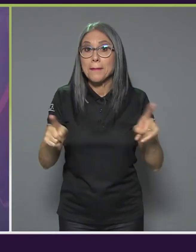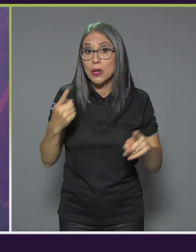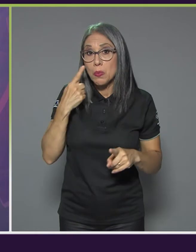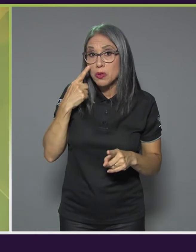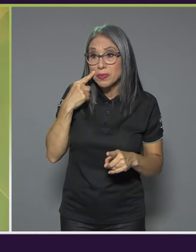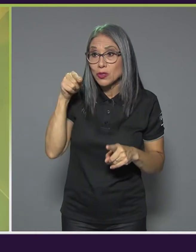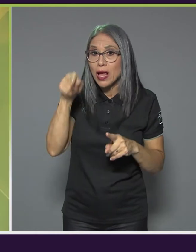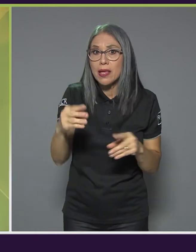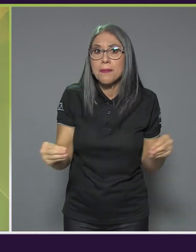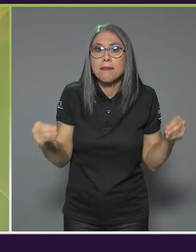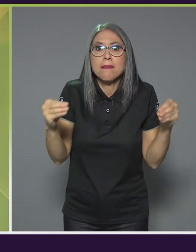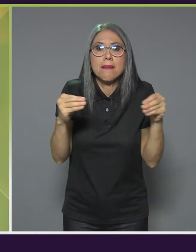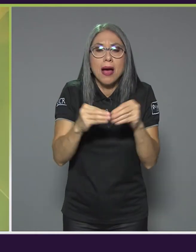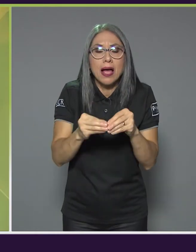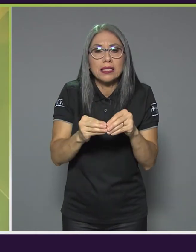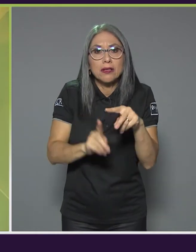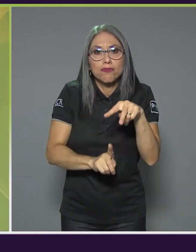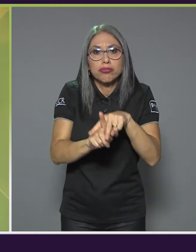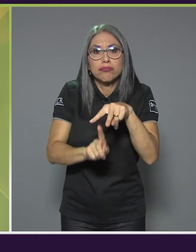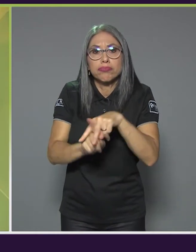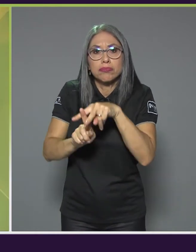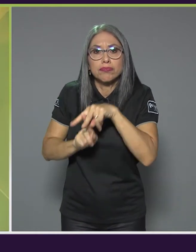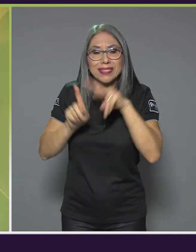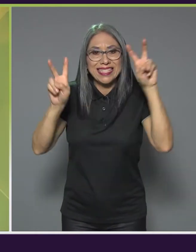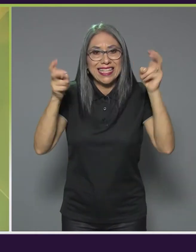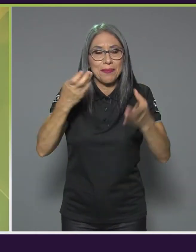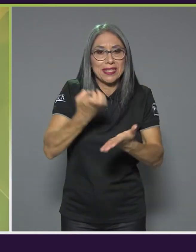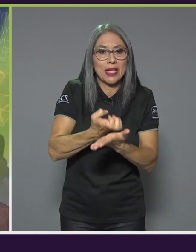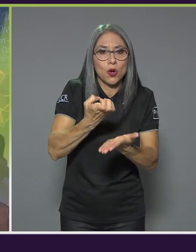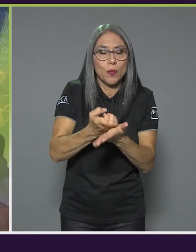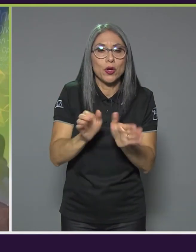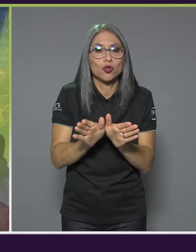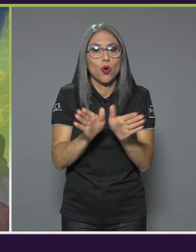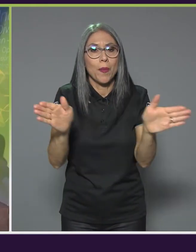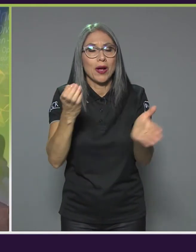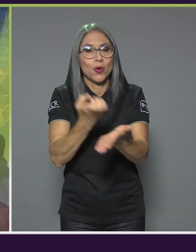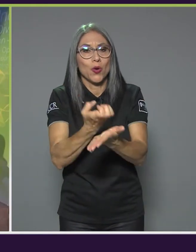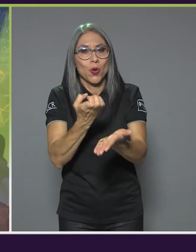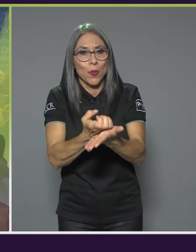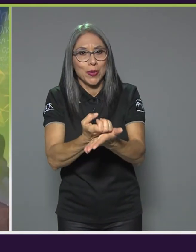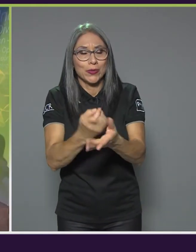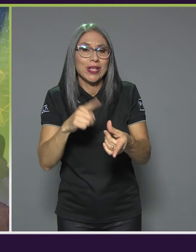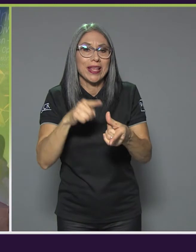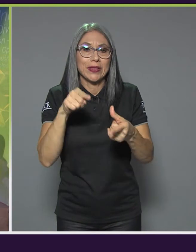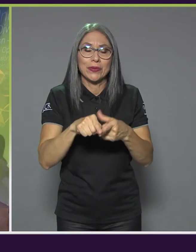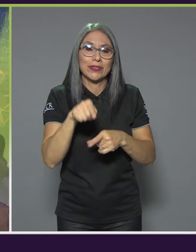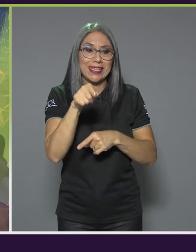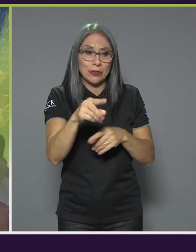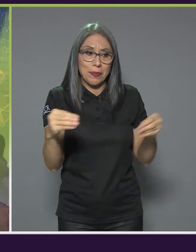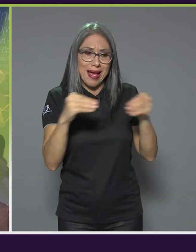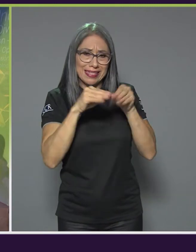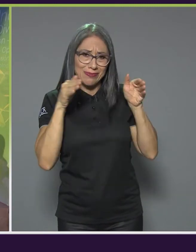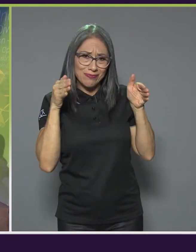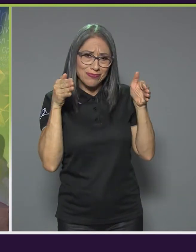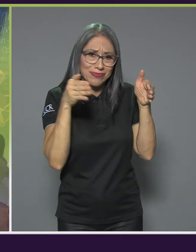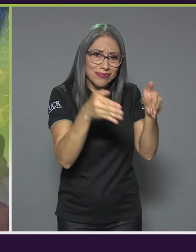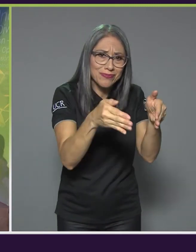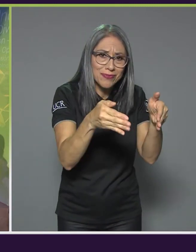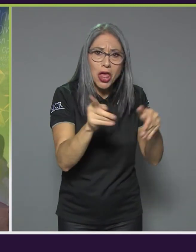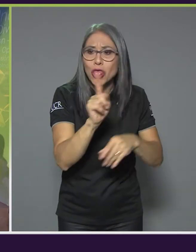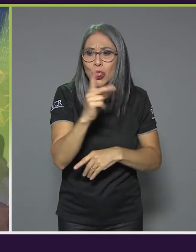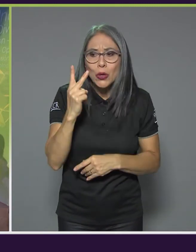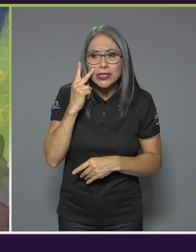económicos o macroeconómicos en general sí ha terminado opacando la efectiva canalización de las demandas y necesidades